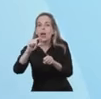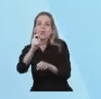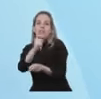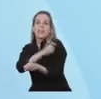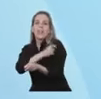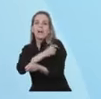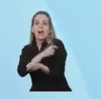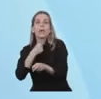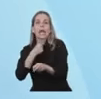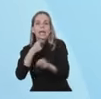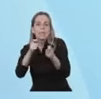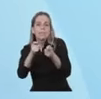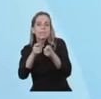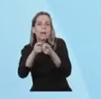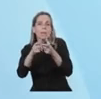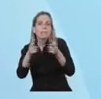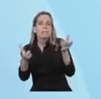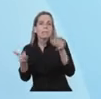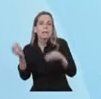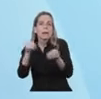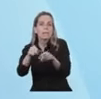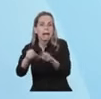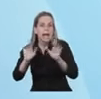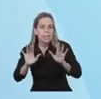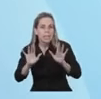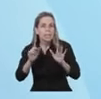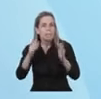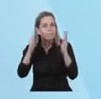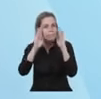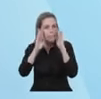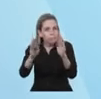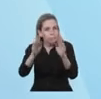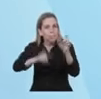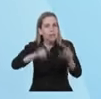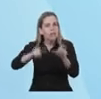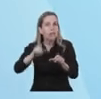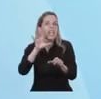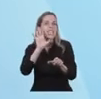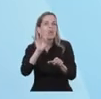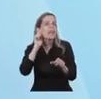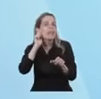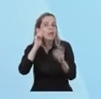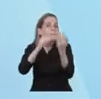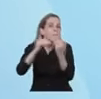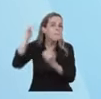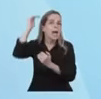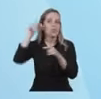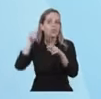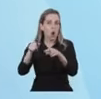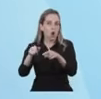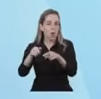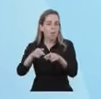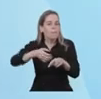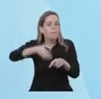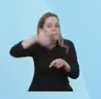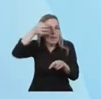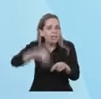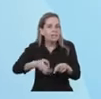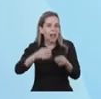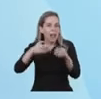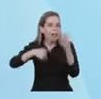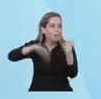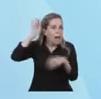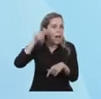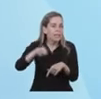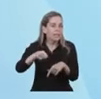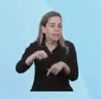priorizando a las personas mayores de 50 años, en especial a quienes tienen más tiempo desde